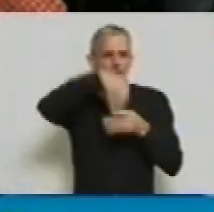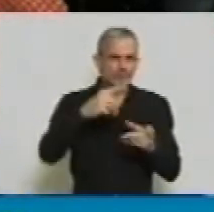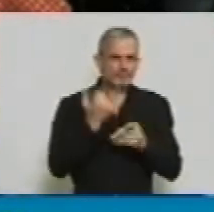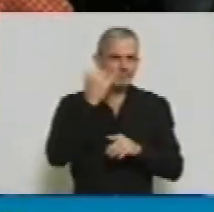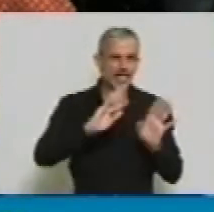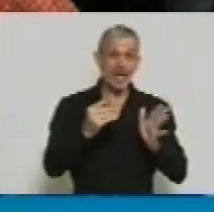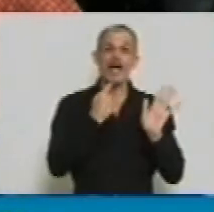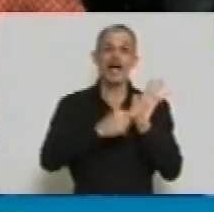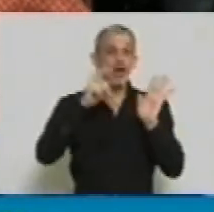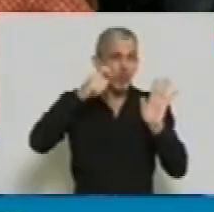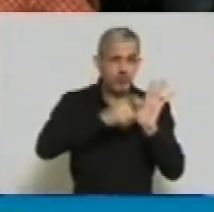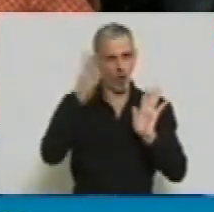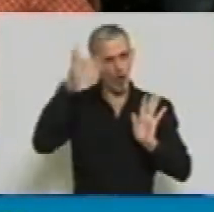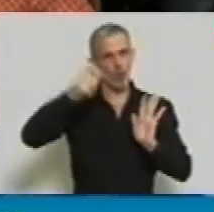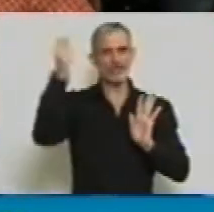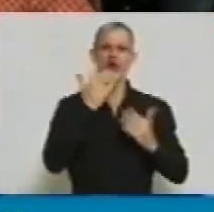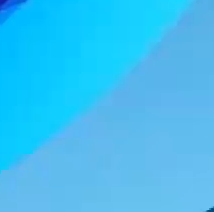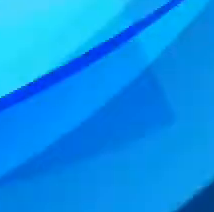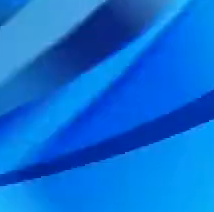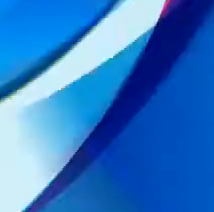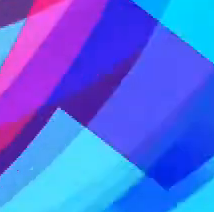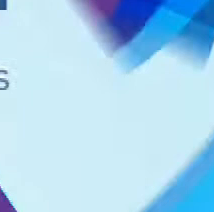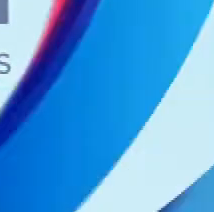judicializarlos para garantizarlo. Gracias, Presidente.